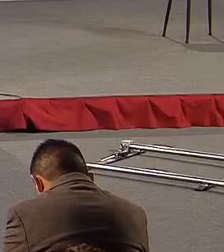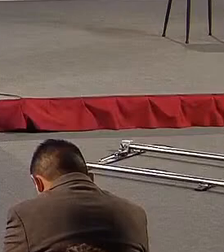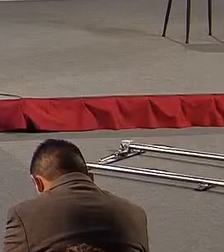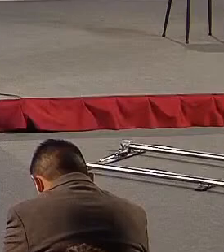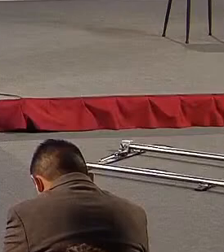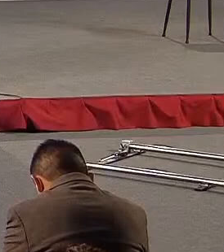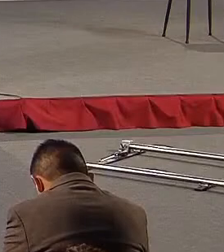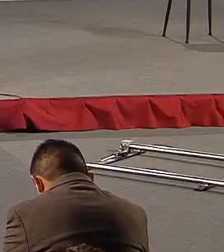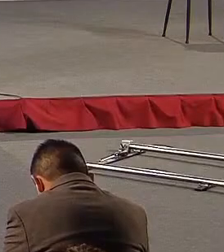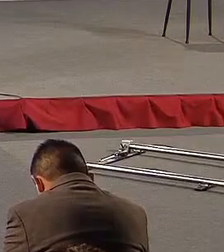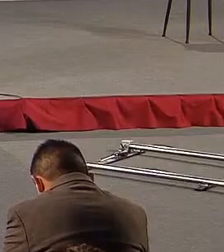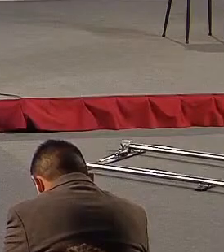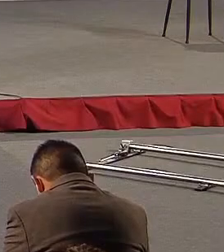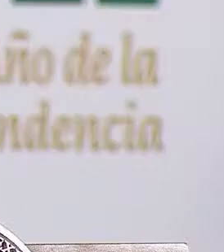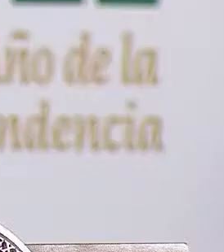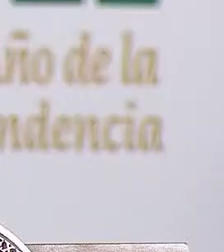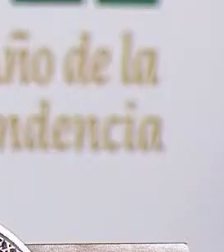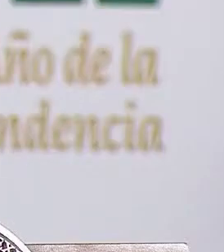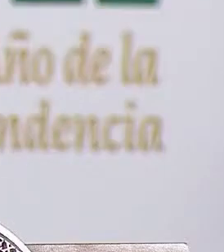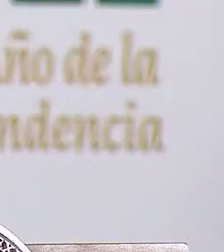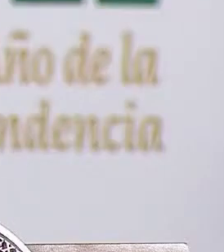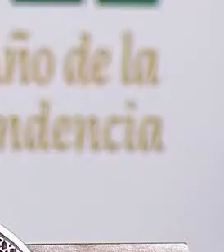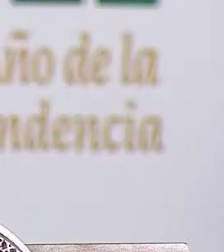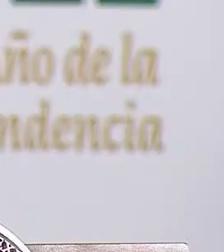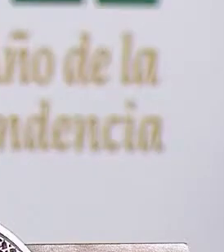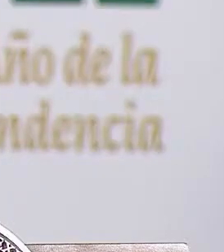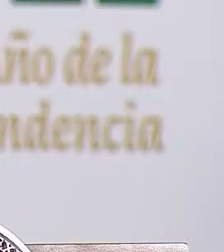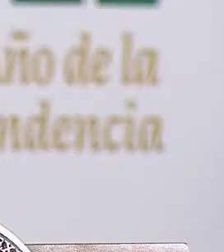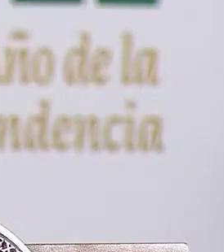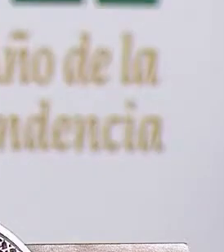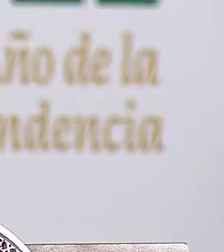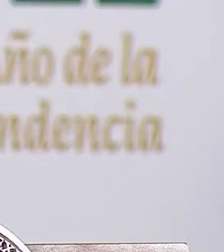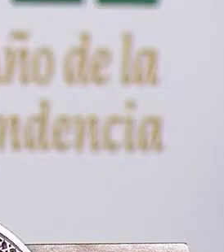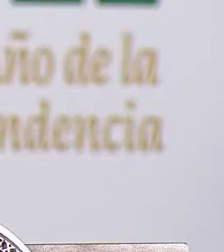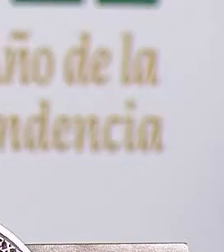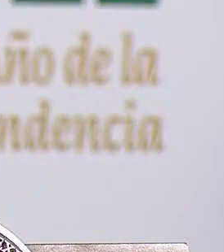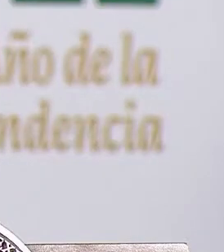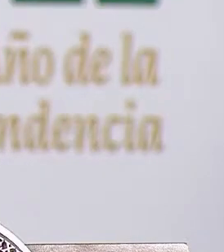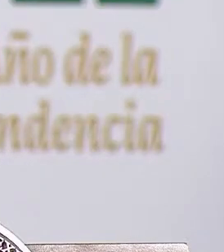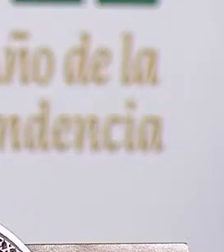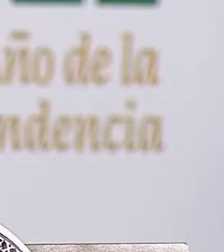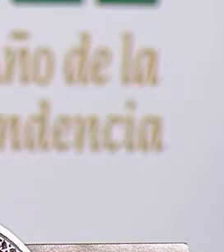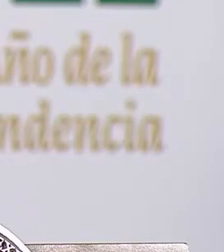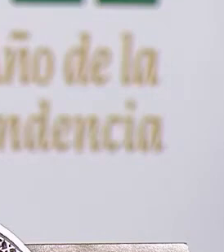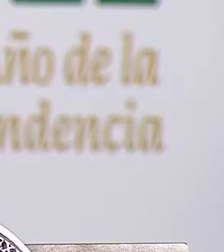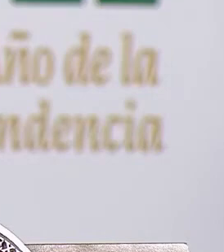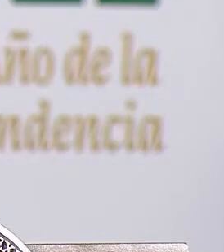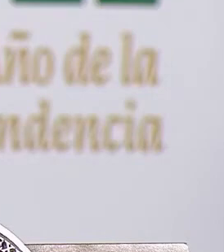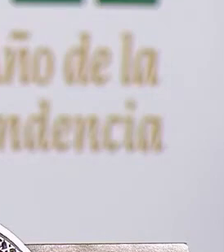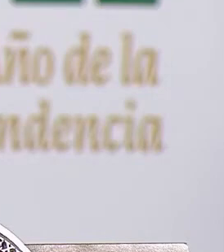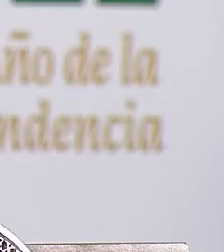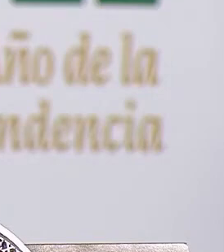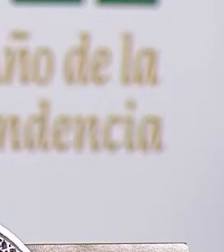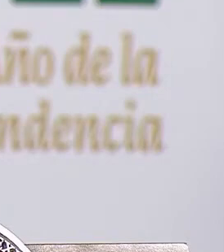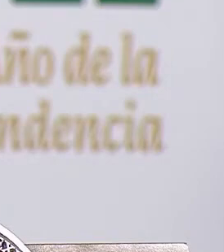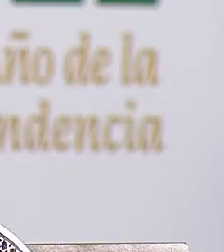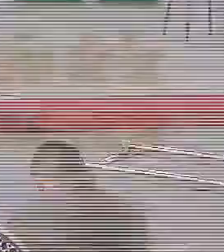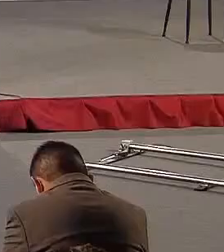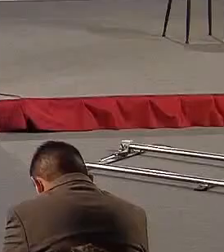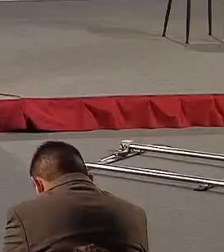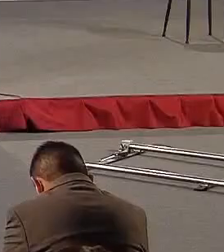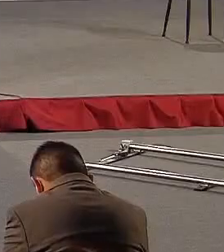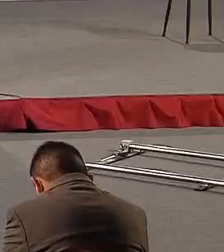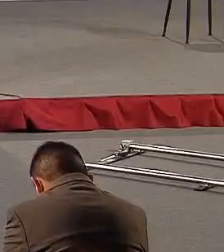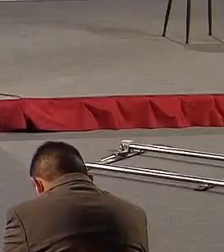México en la recepción de los fondos. Y así sucesivamente con las distintas entidades federativas. La